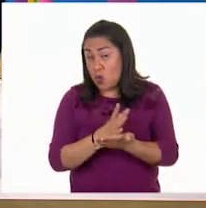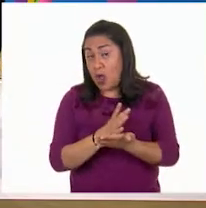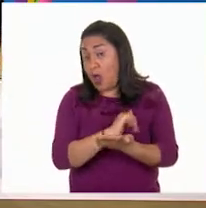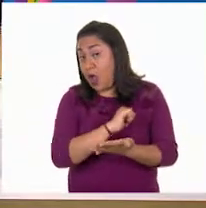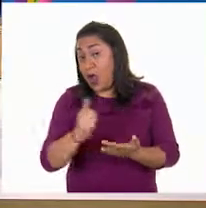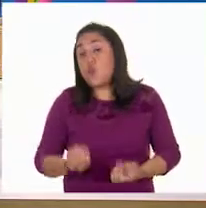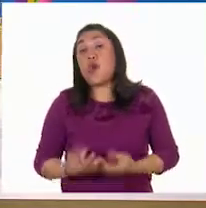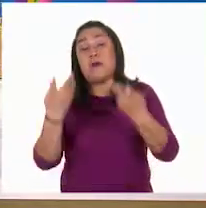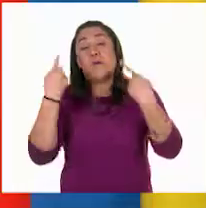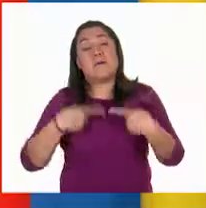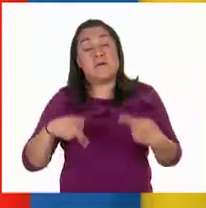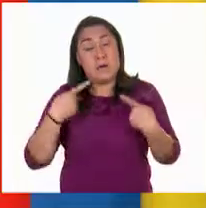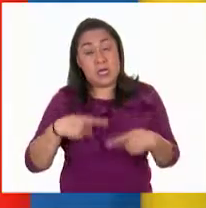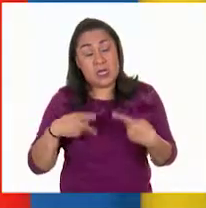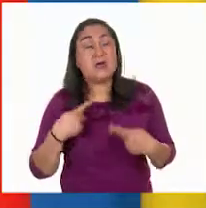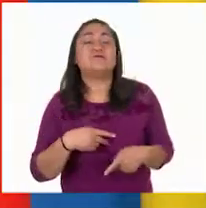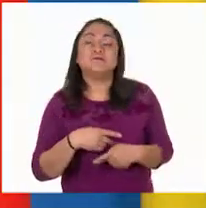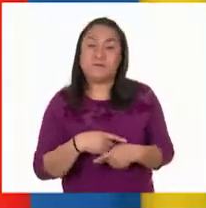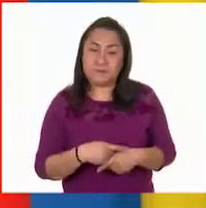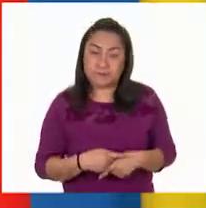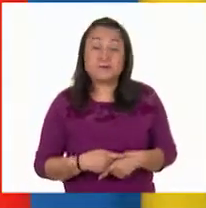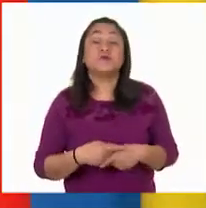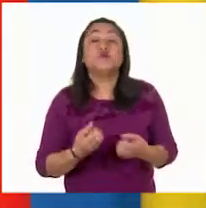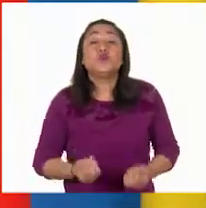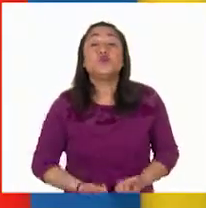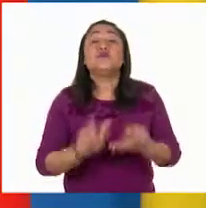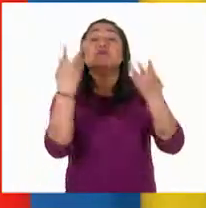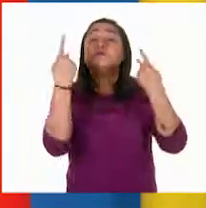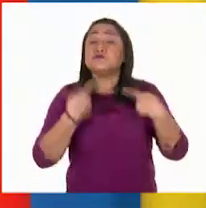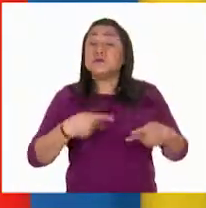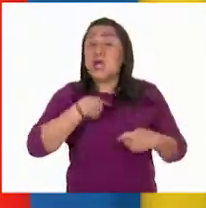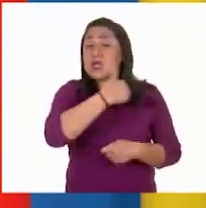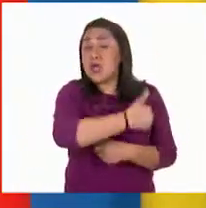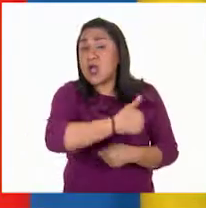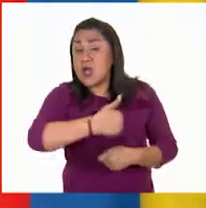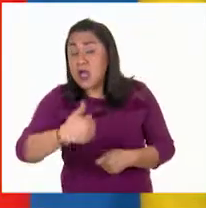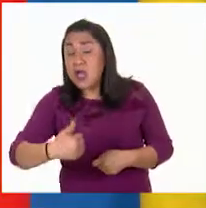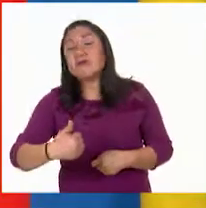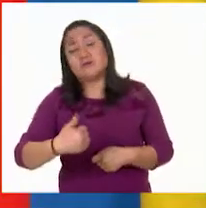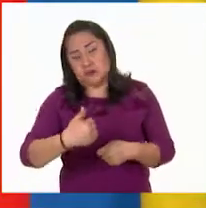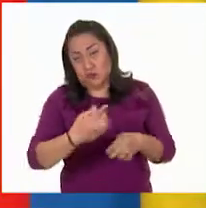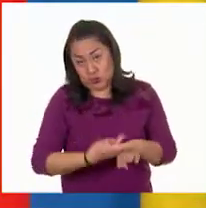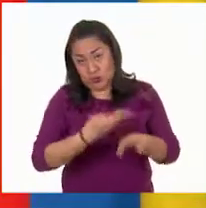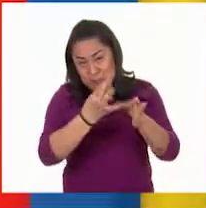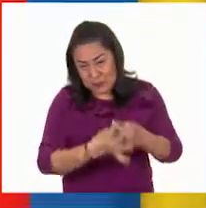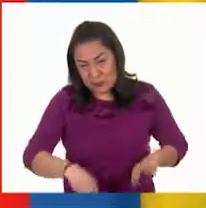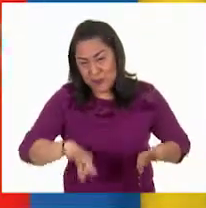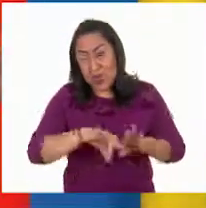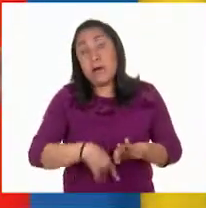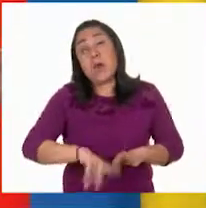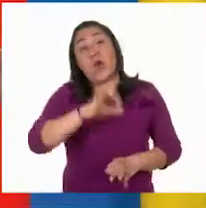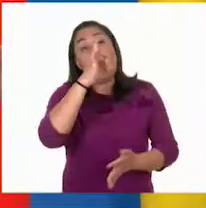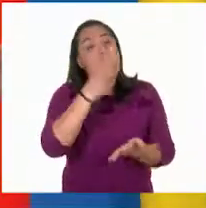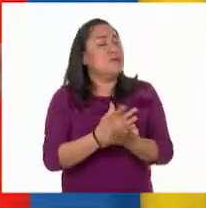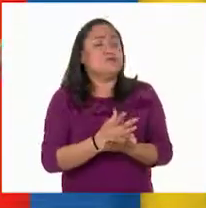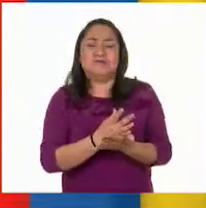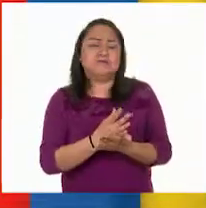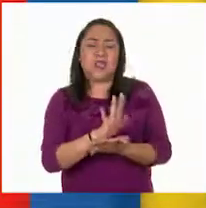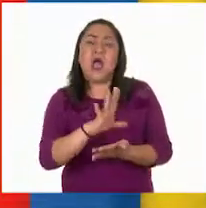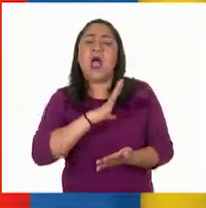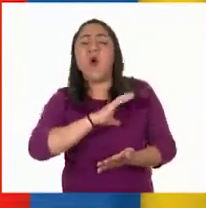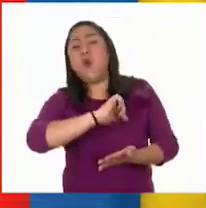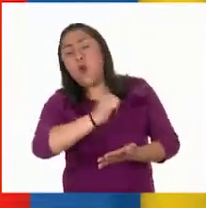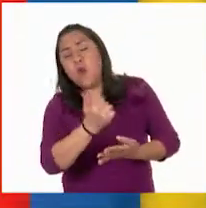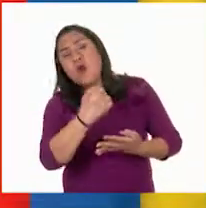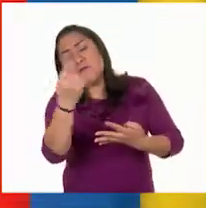Así es. El número de habitantes es muy importante, pero no es lo único. Son múltiples factores que